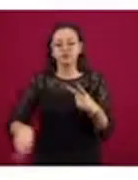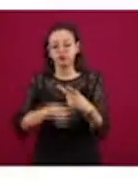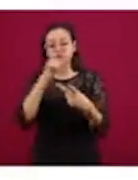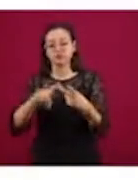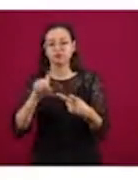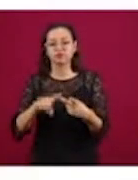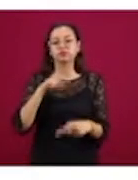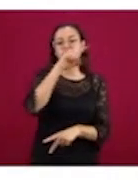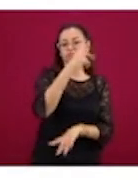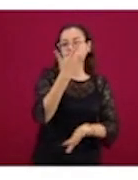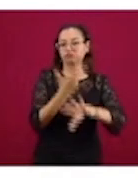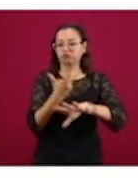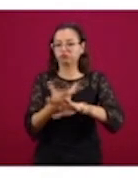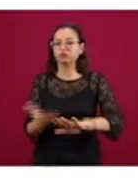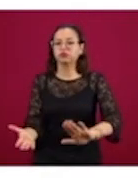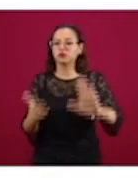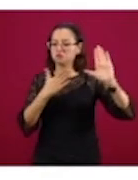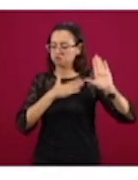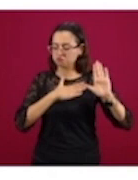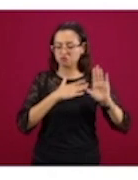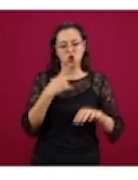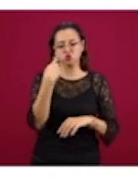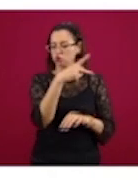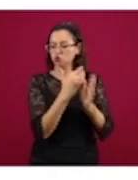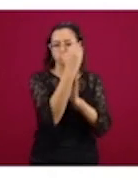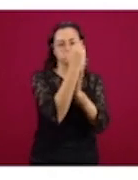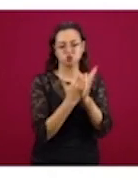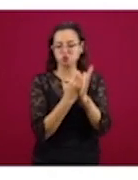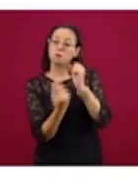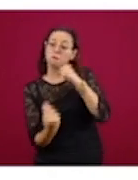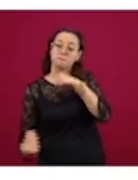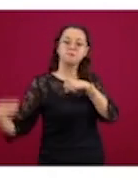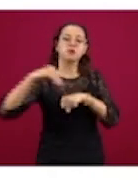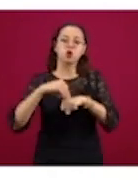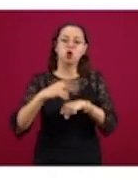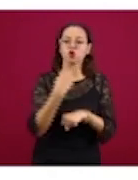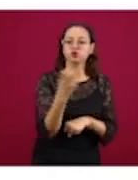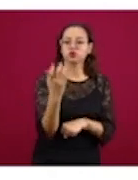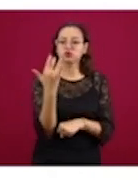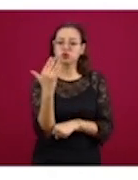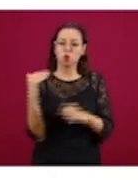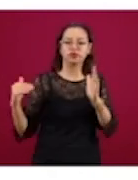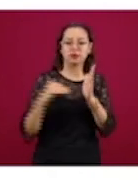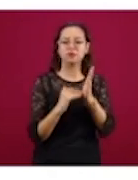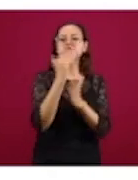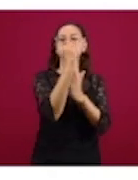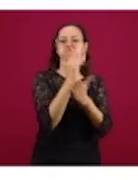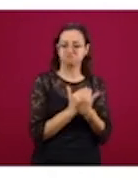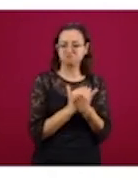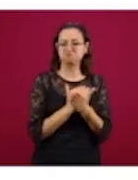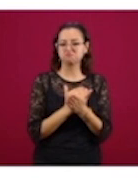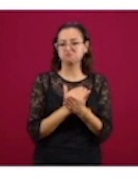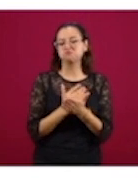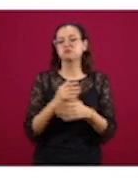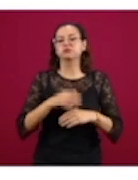Unidos de América se comprometen a reducir adicionalmente 250 mil barriles por día a lo que iban a